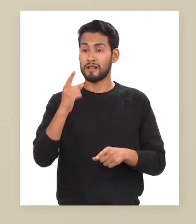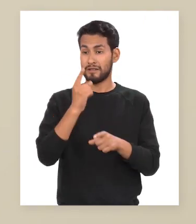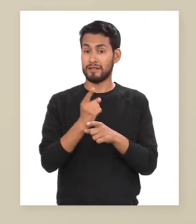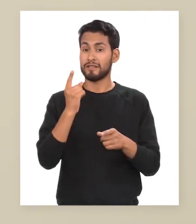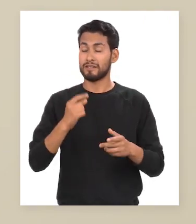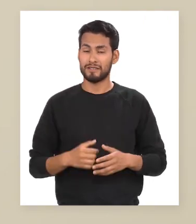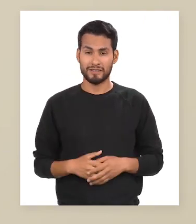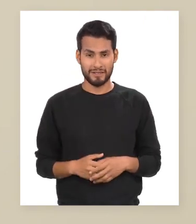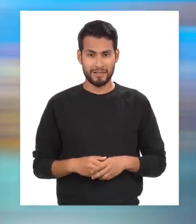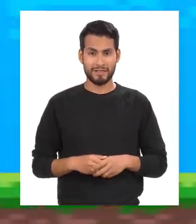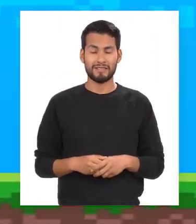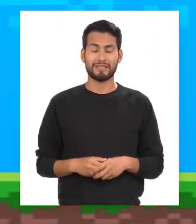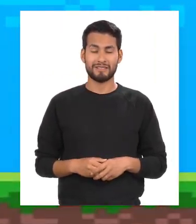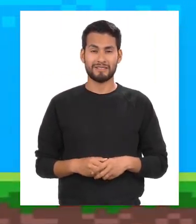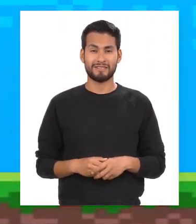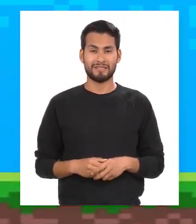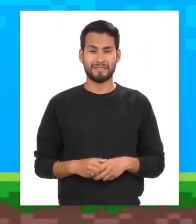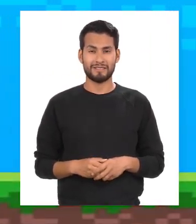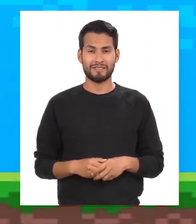Es correcto, chicos.